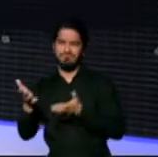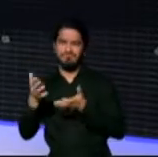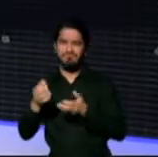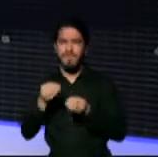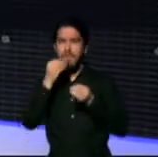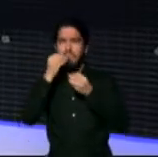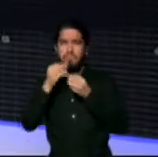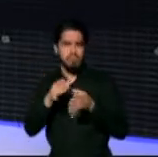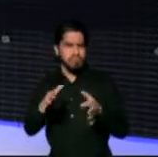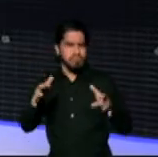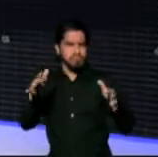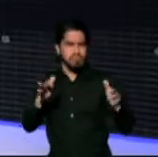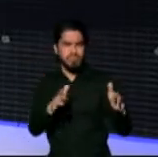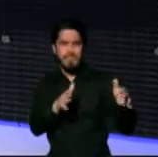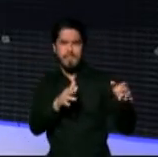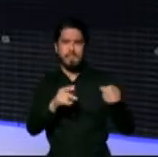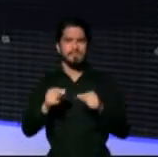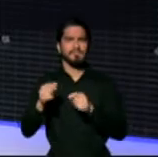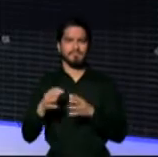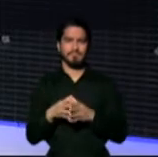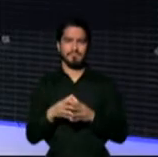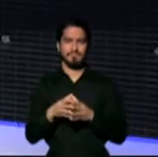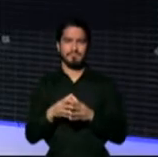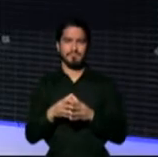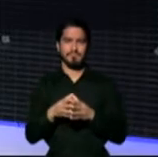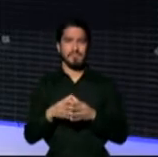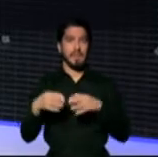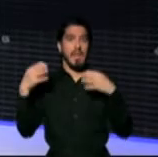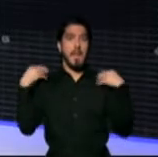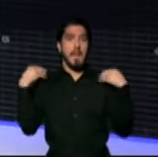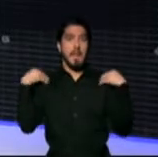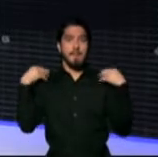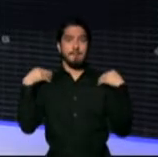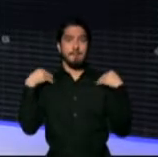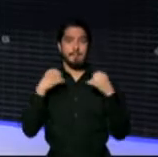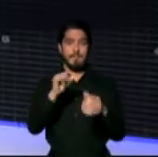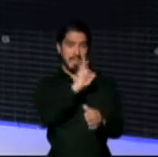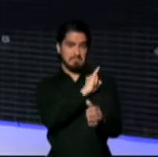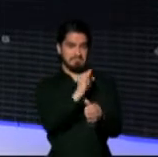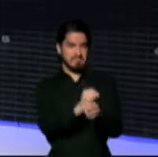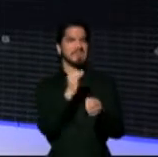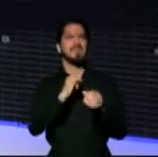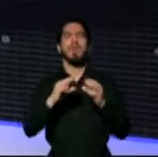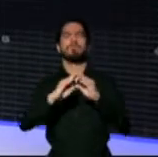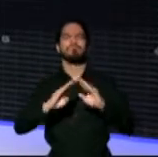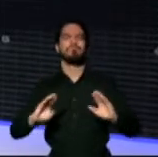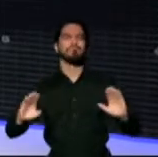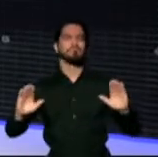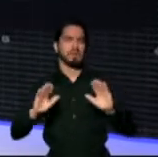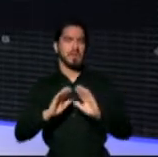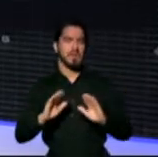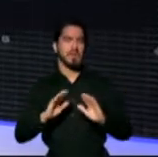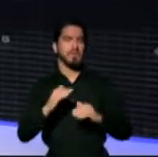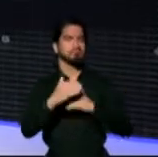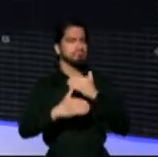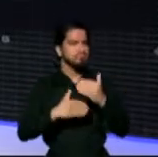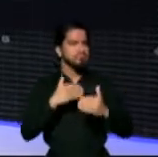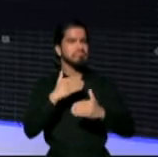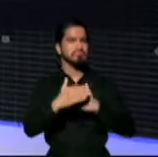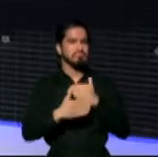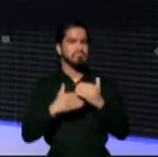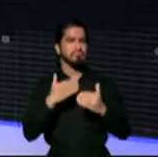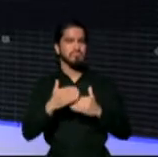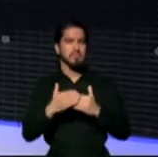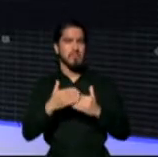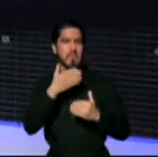corrientes submarinas así ha lucido hoy la playa miros en isabela bastante tranquilo y van a seguir mejorando gradualmente ahora